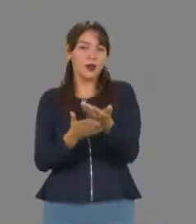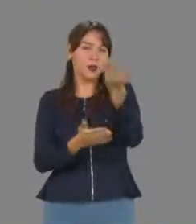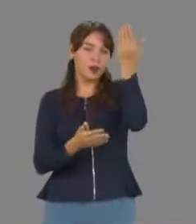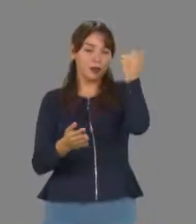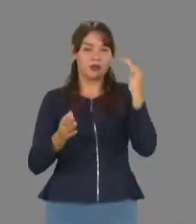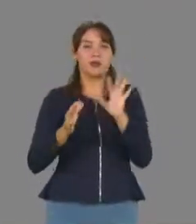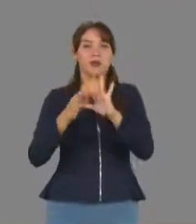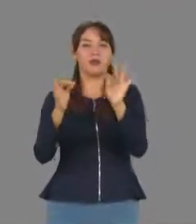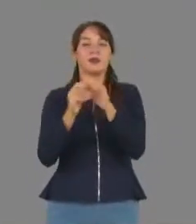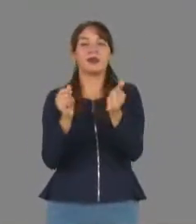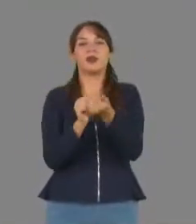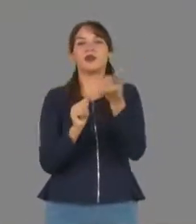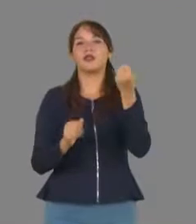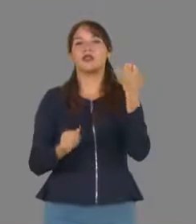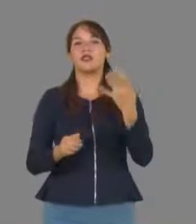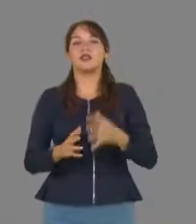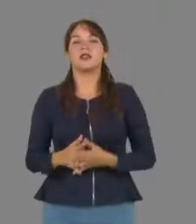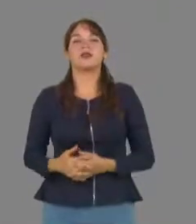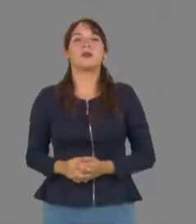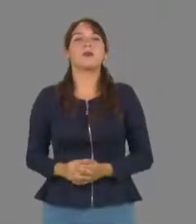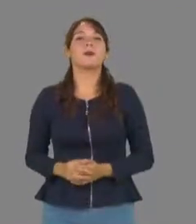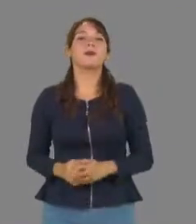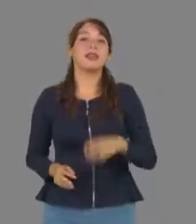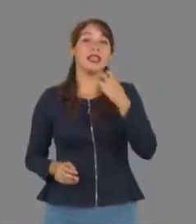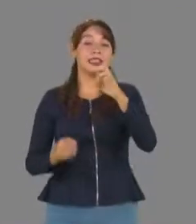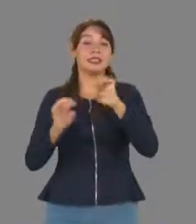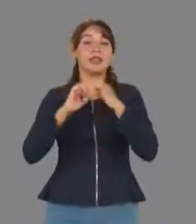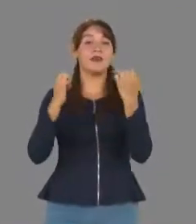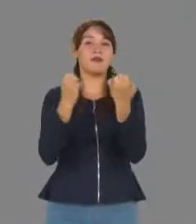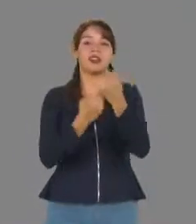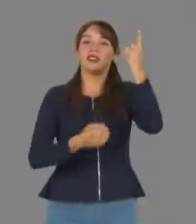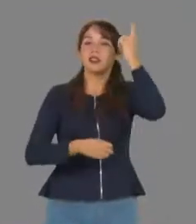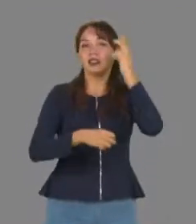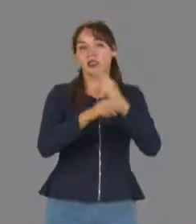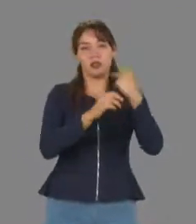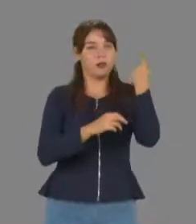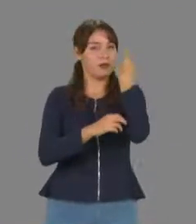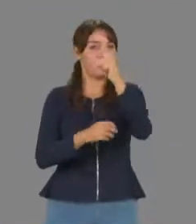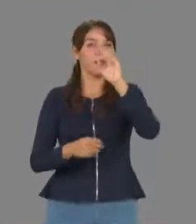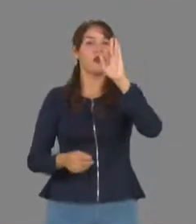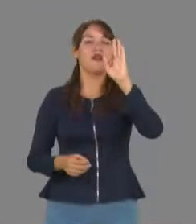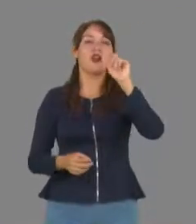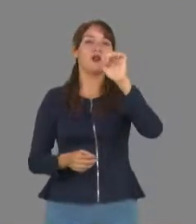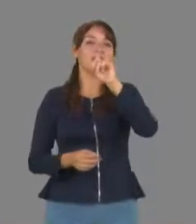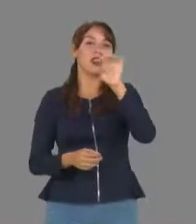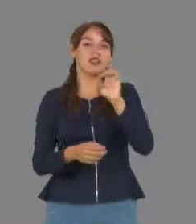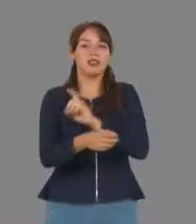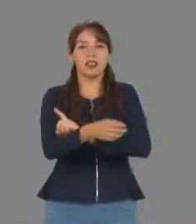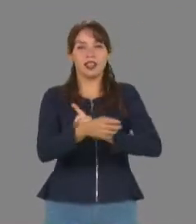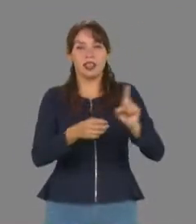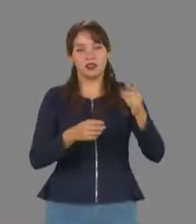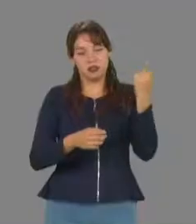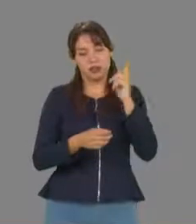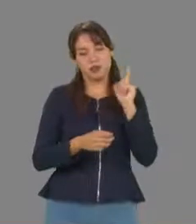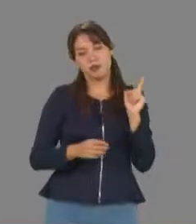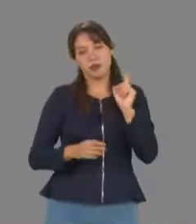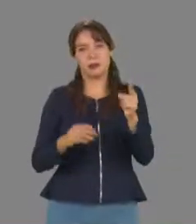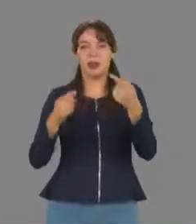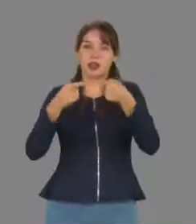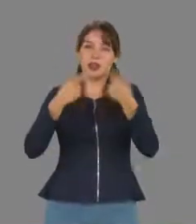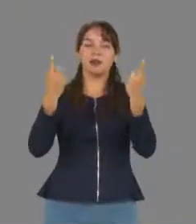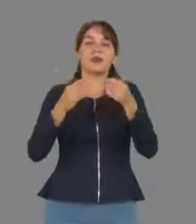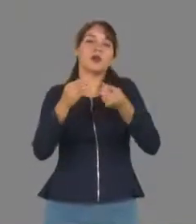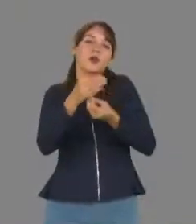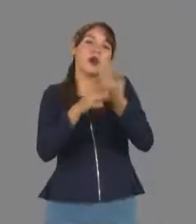Autónoma de Tamaulipas. El evento fue inaugurado por el director de dicho plantel universitario, Enrique Alfaro Dávila, quien reiteró el